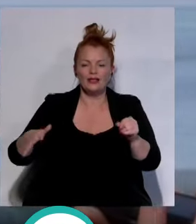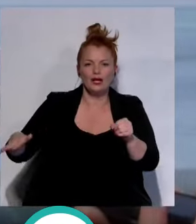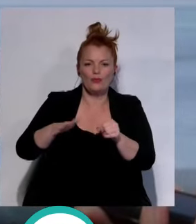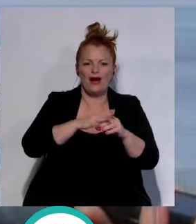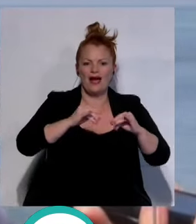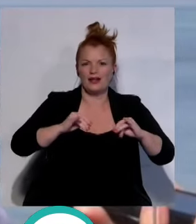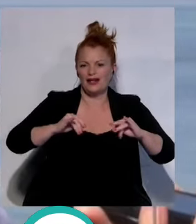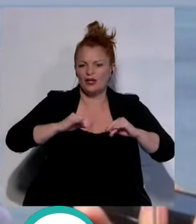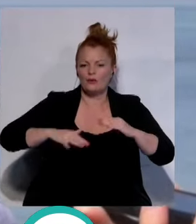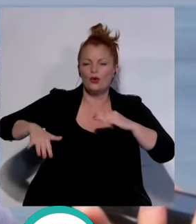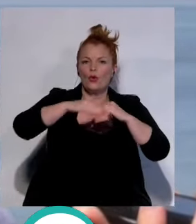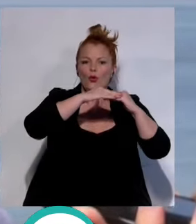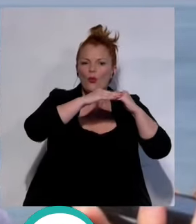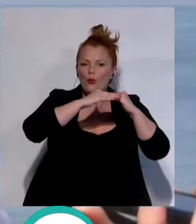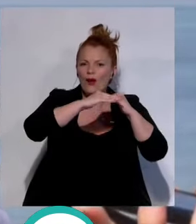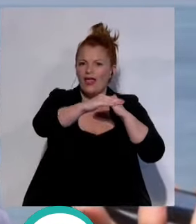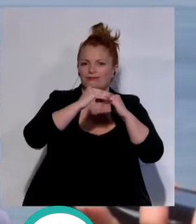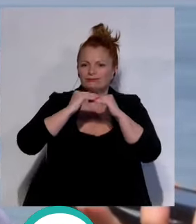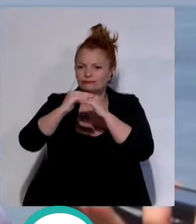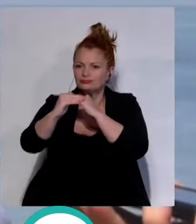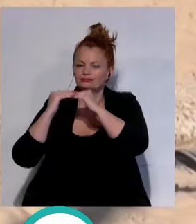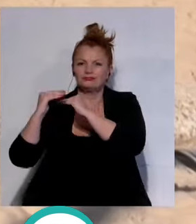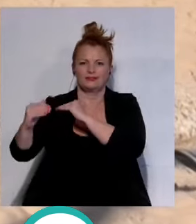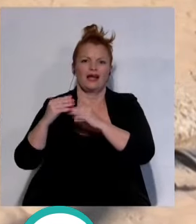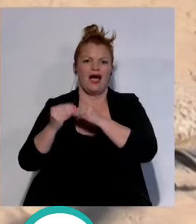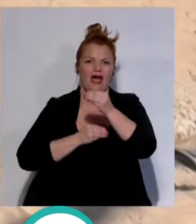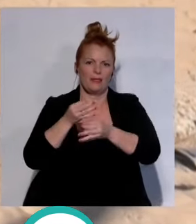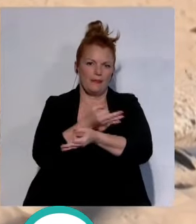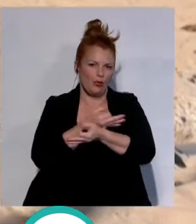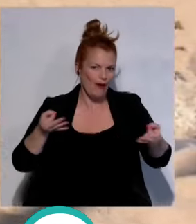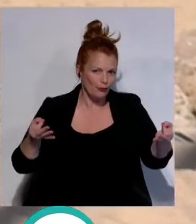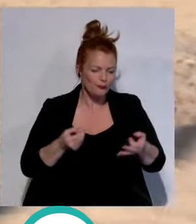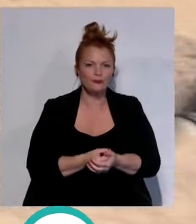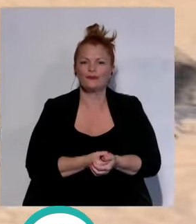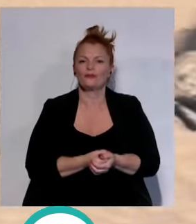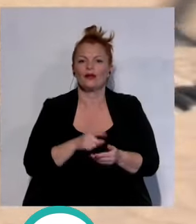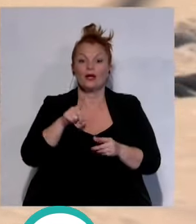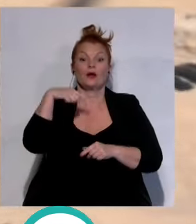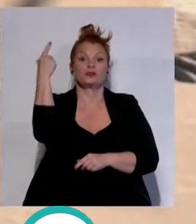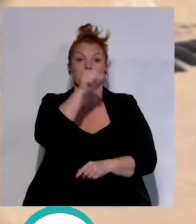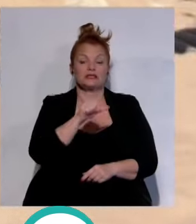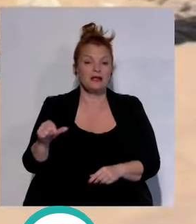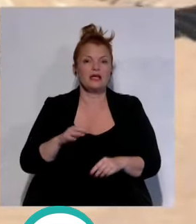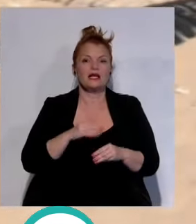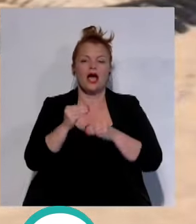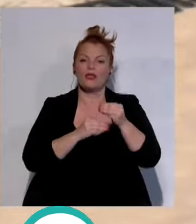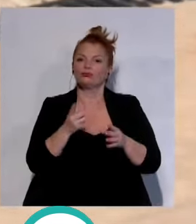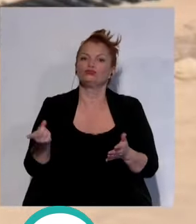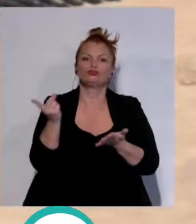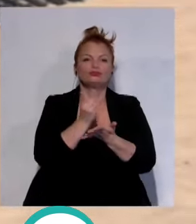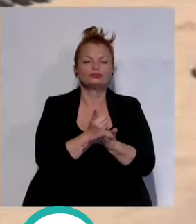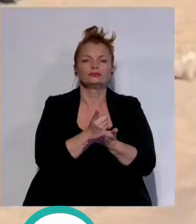e igualar las zonas donde están también las acometidas para que quede en buen estado. Si en las próximas semanas se vuelve a producir